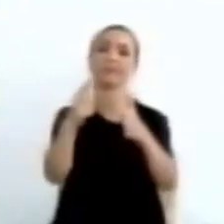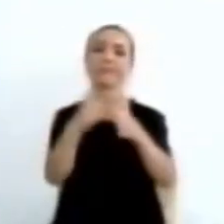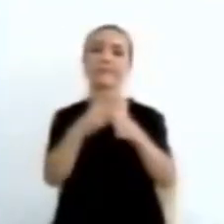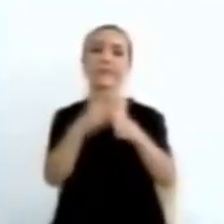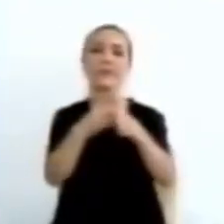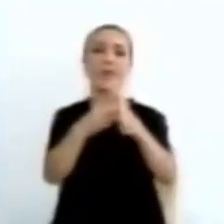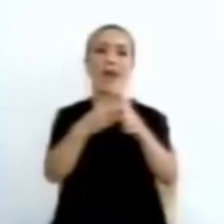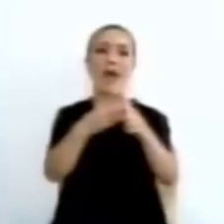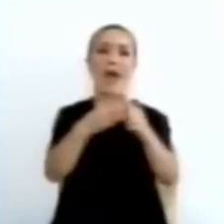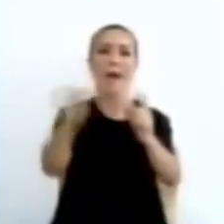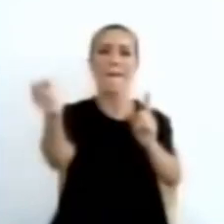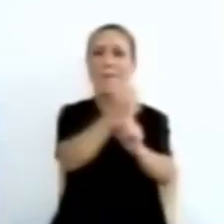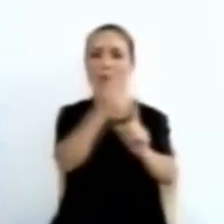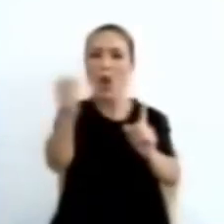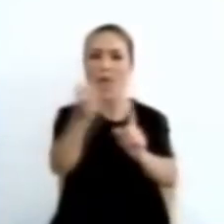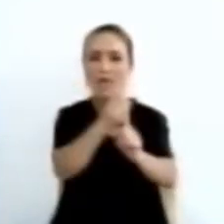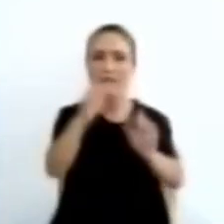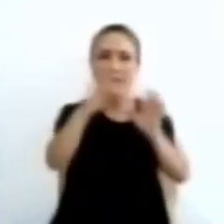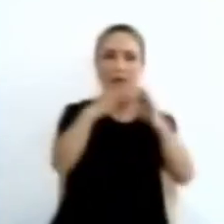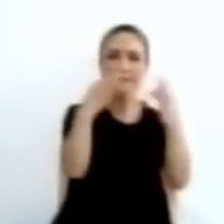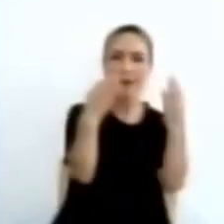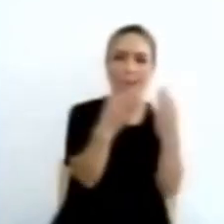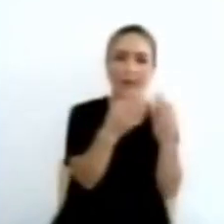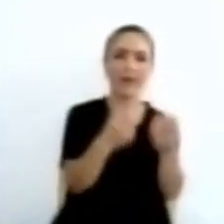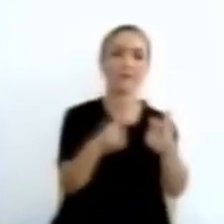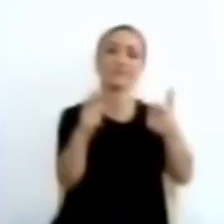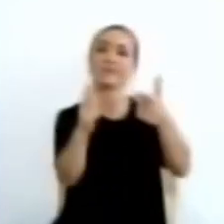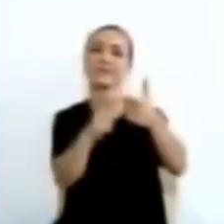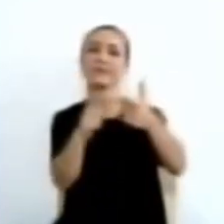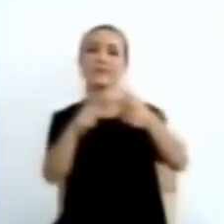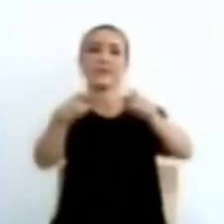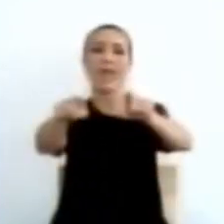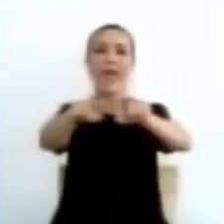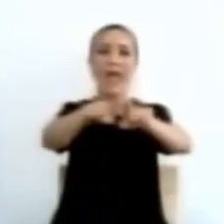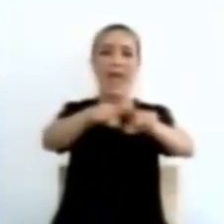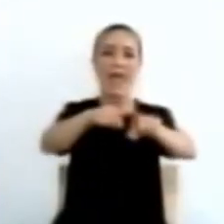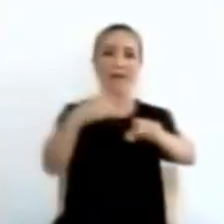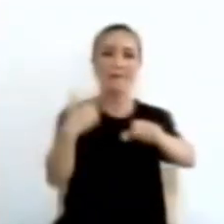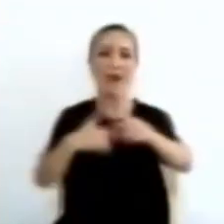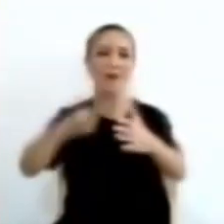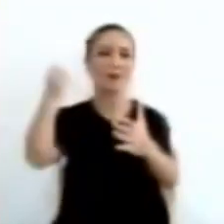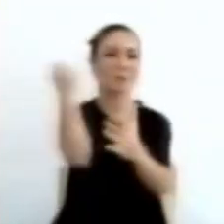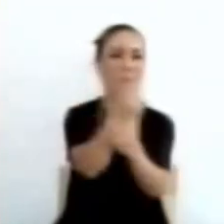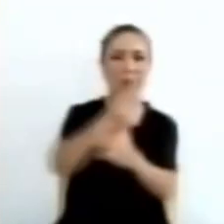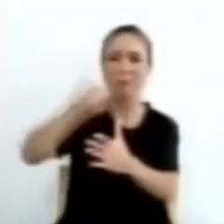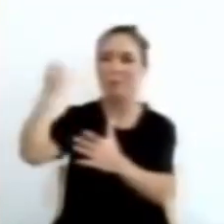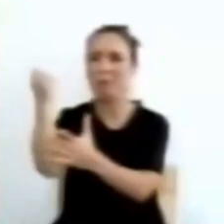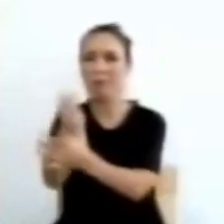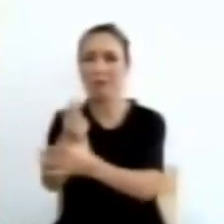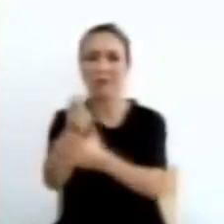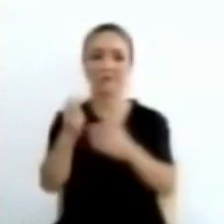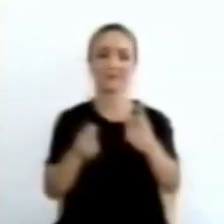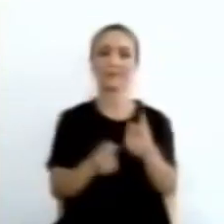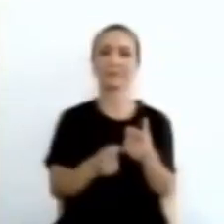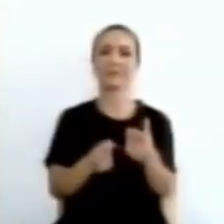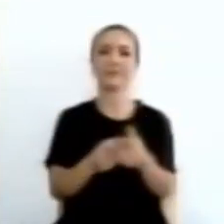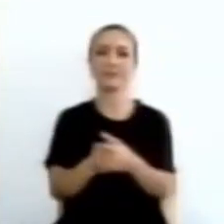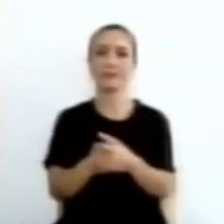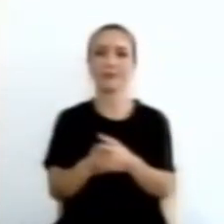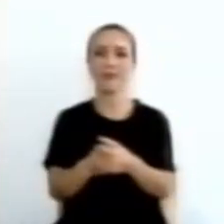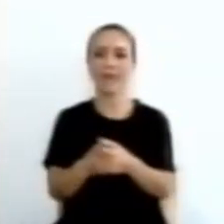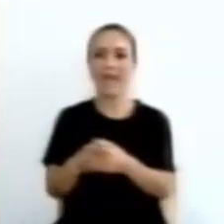es en las familias, hermanos asesinados a sueldo, dejando